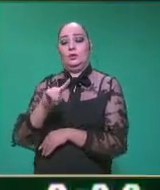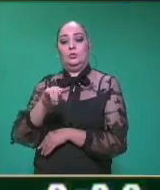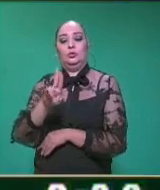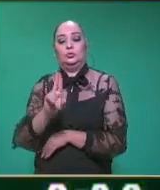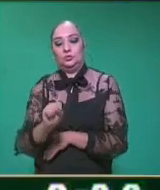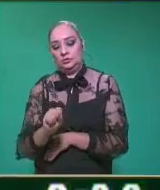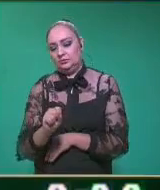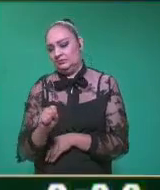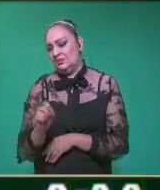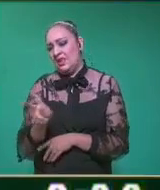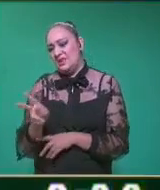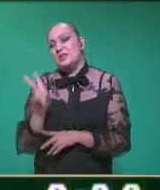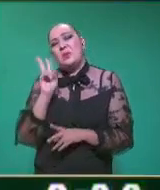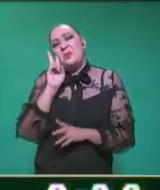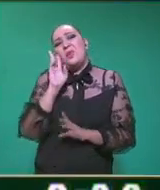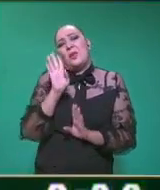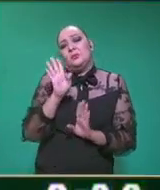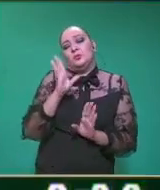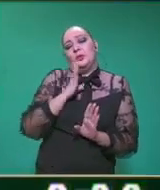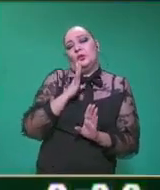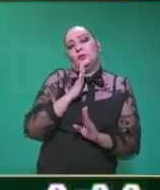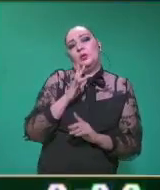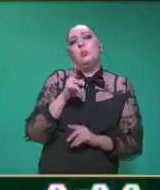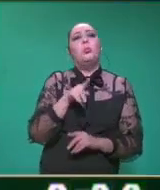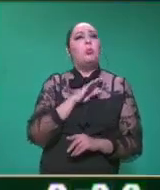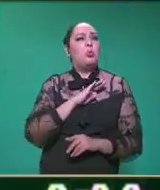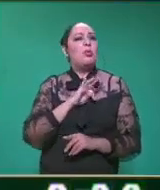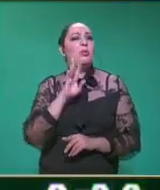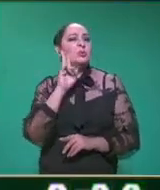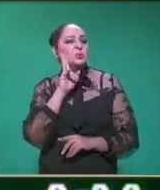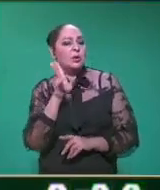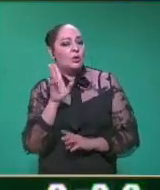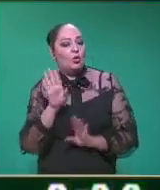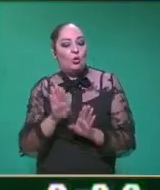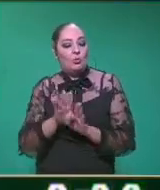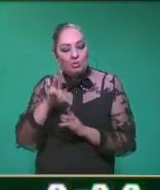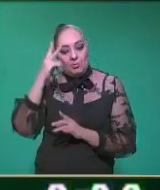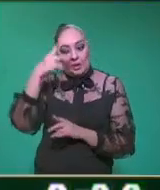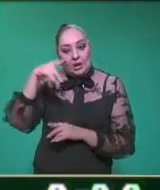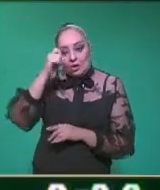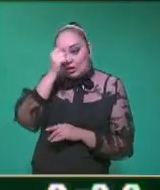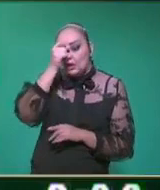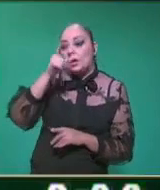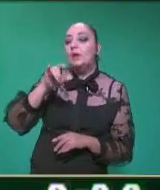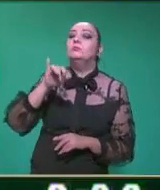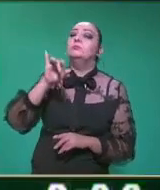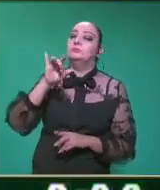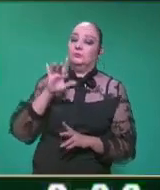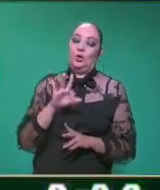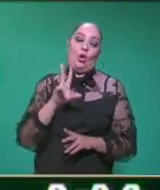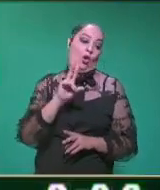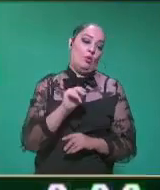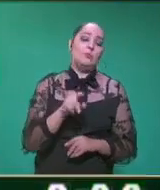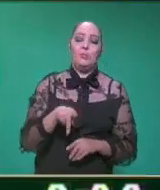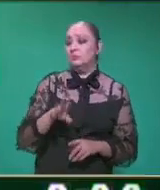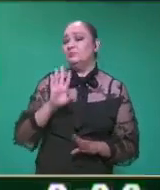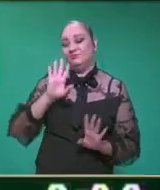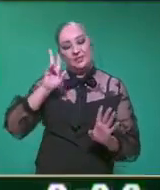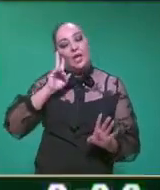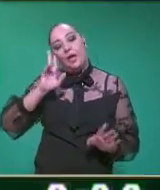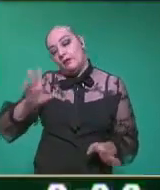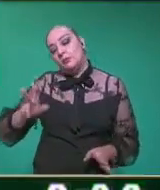controversia, si realmente era parte de las especies mexicanas o no, pero pues finalmente se encontraron registros que pues